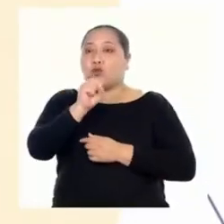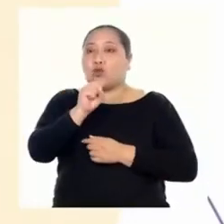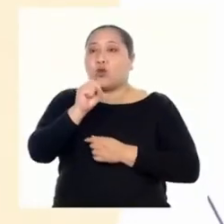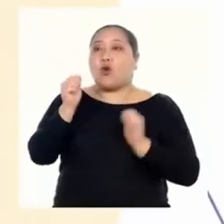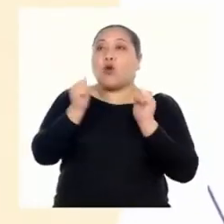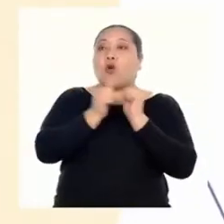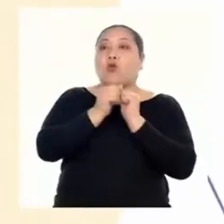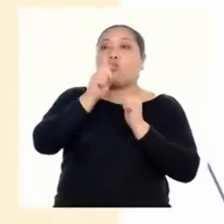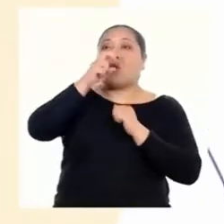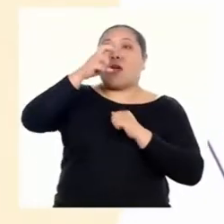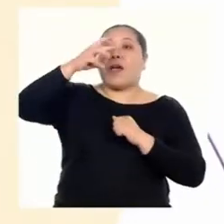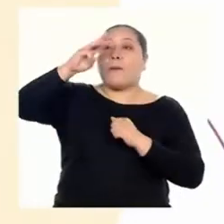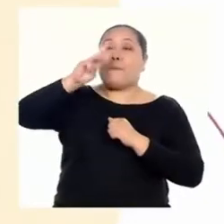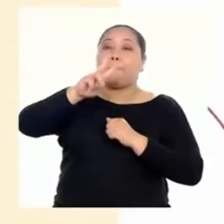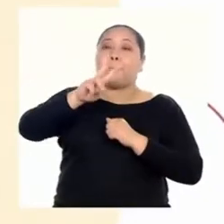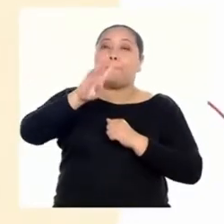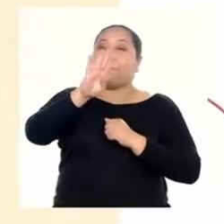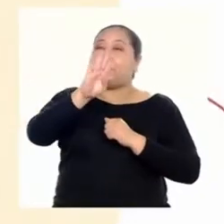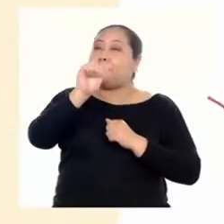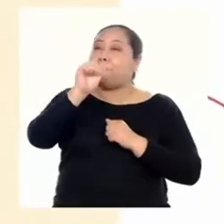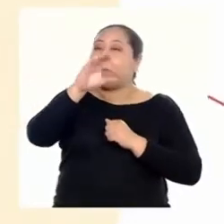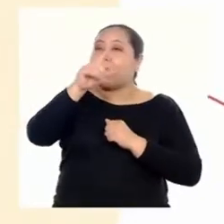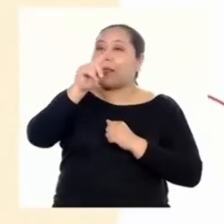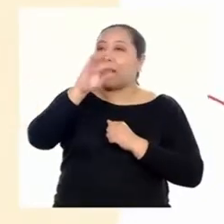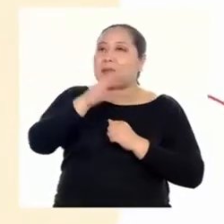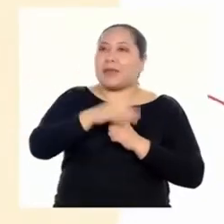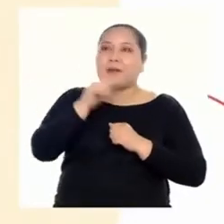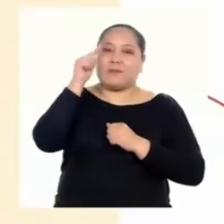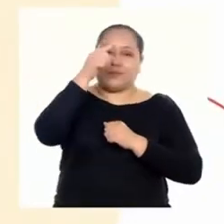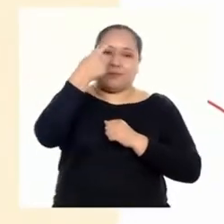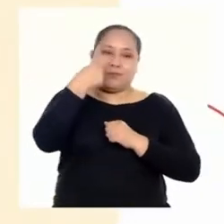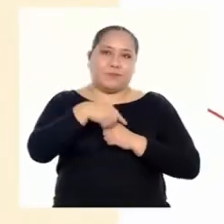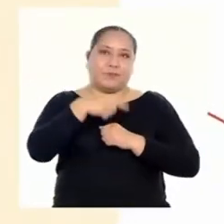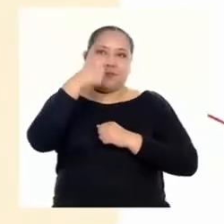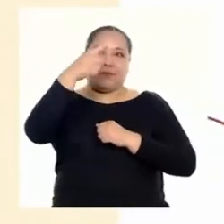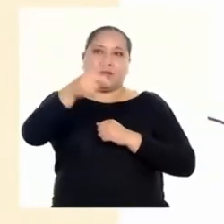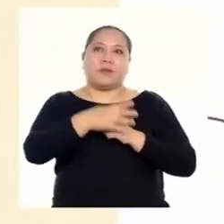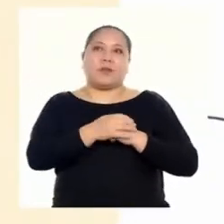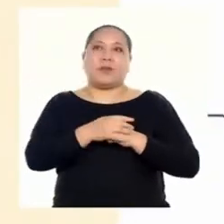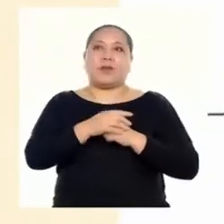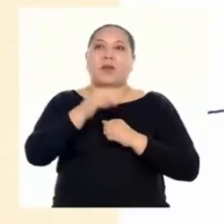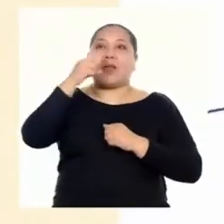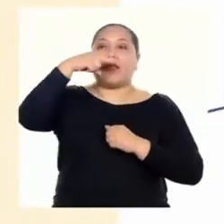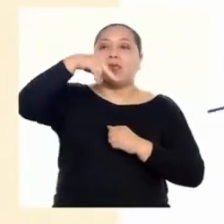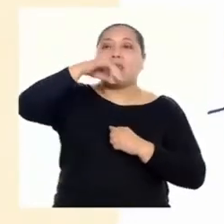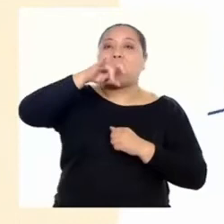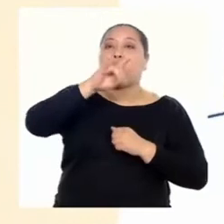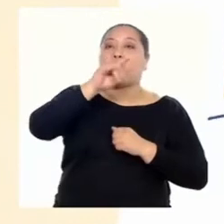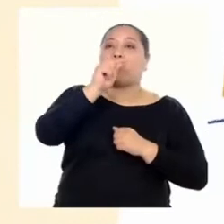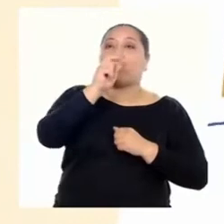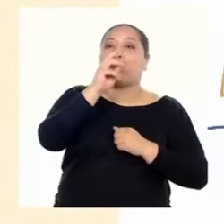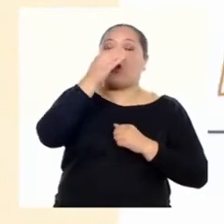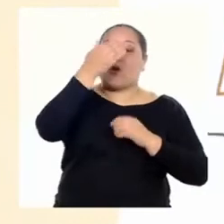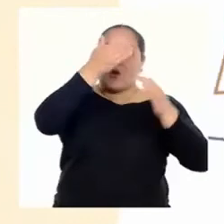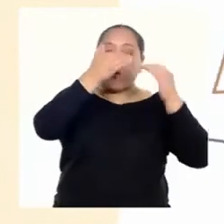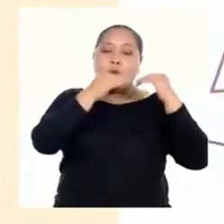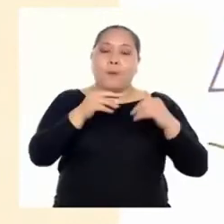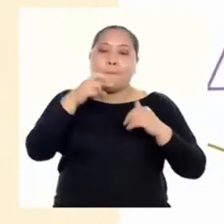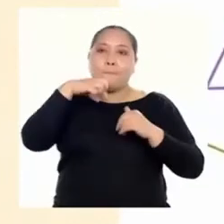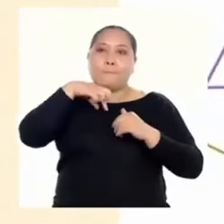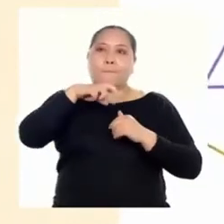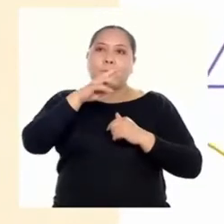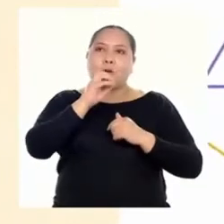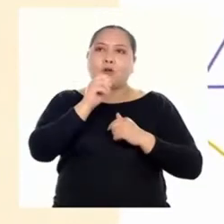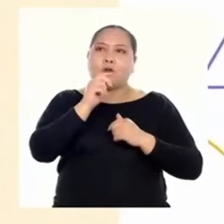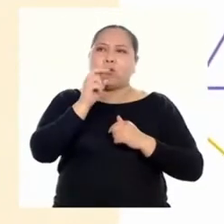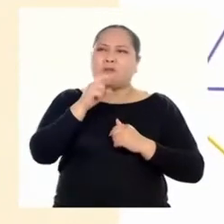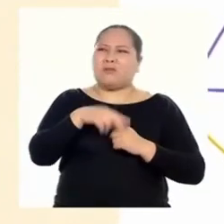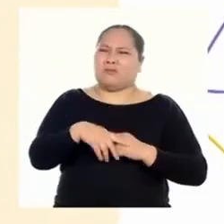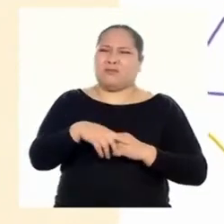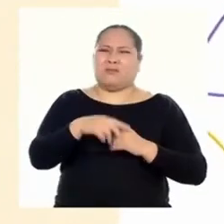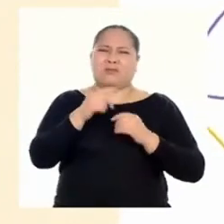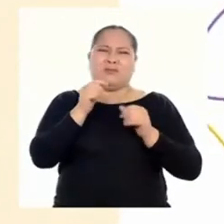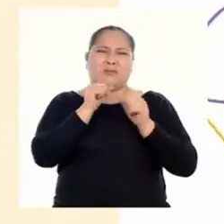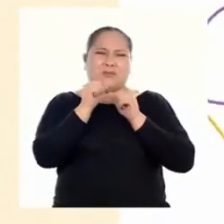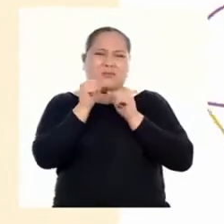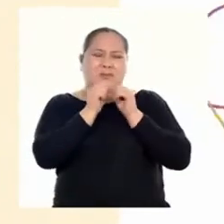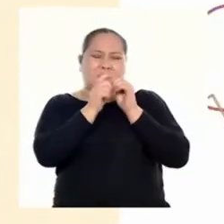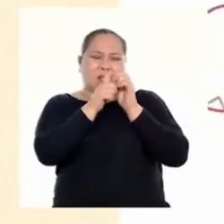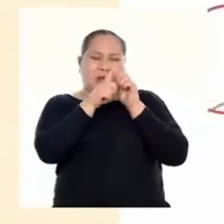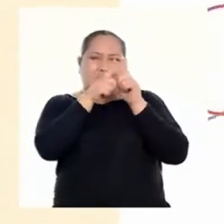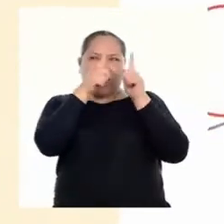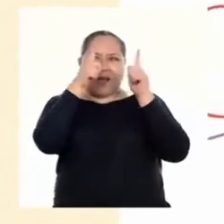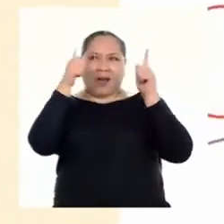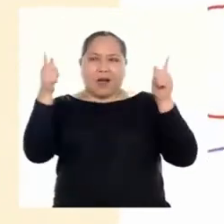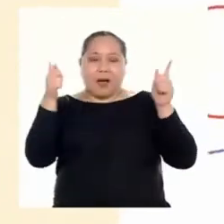Mira, Yeremis, esta es la diferencia entre la masa de un neutrón y protón. ¡Azu, qué tal número!